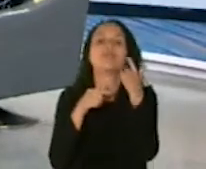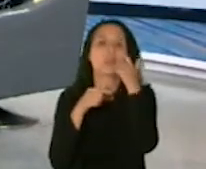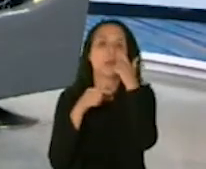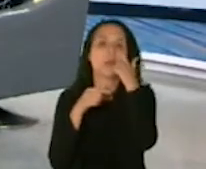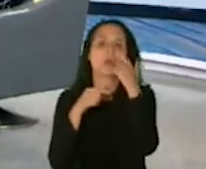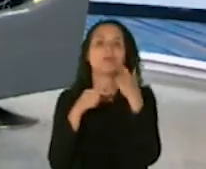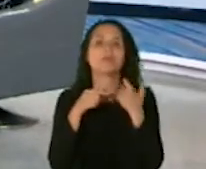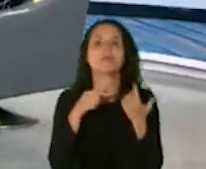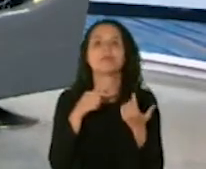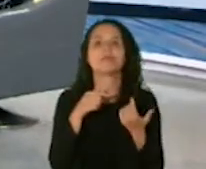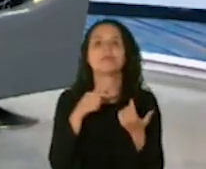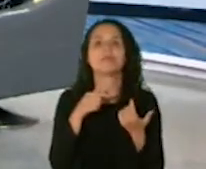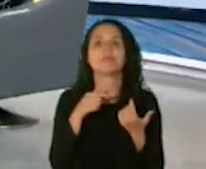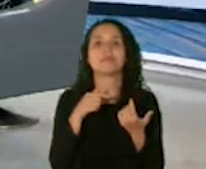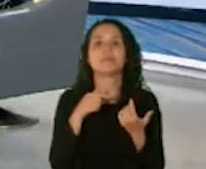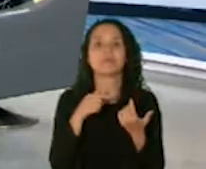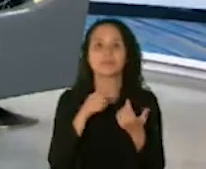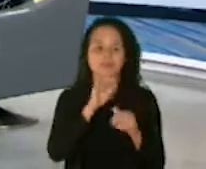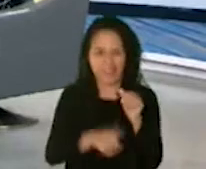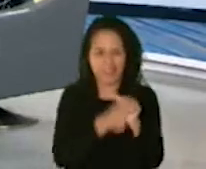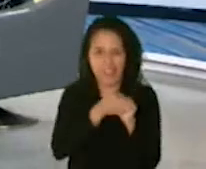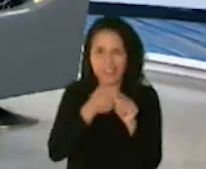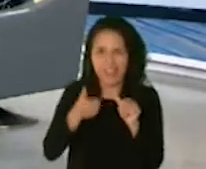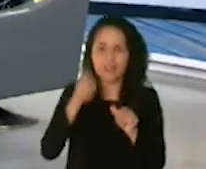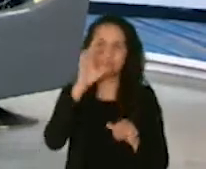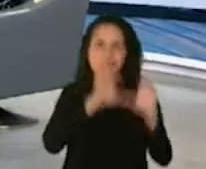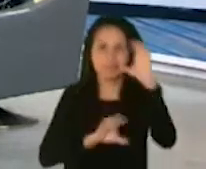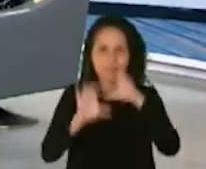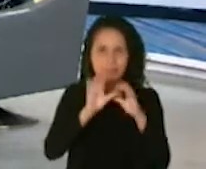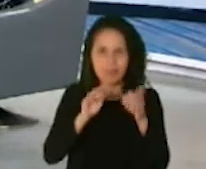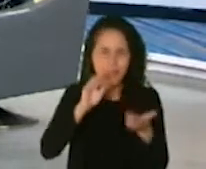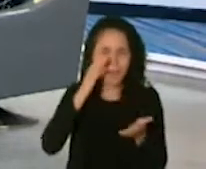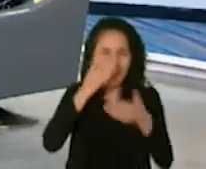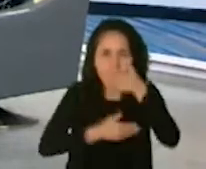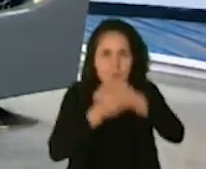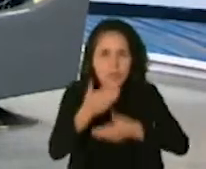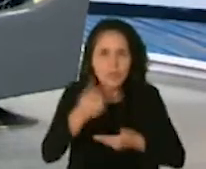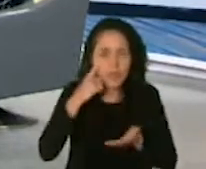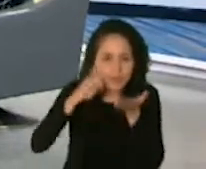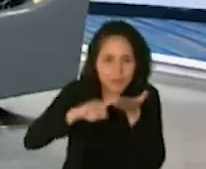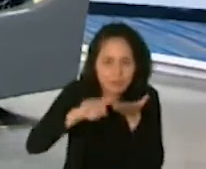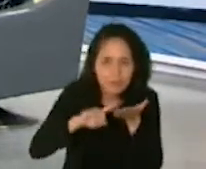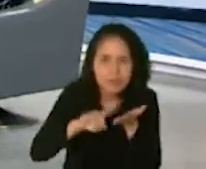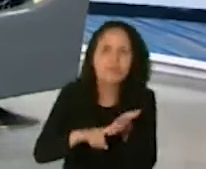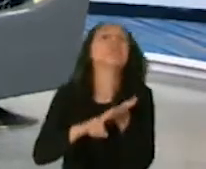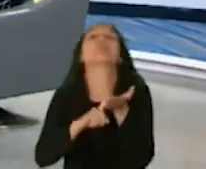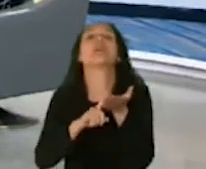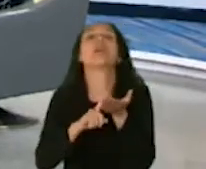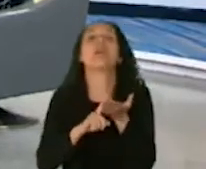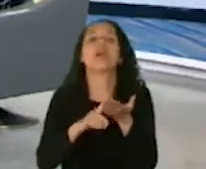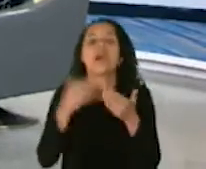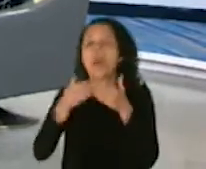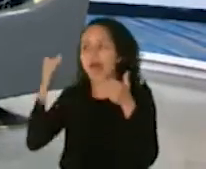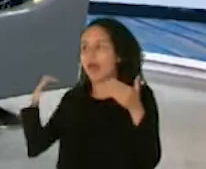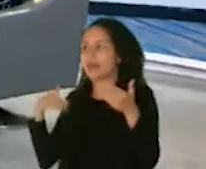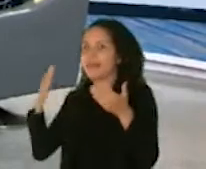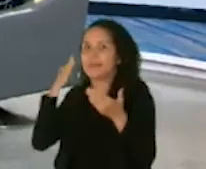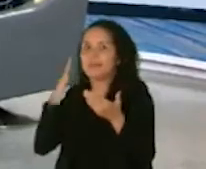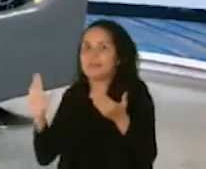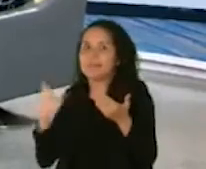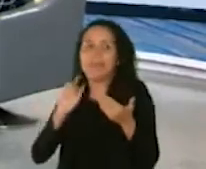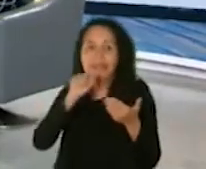la ciencia que se utiliza detrás de ella es diferente a las que conocíamos y se puede hacer más rápido.